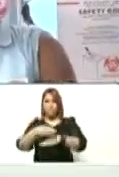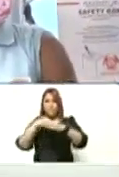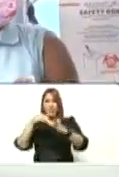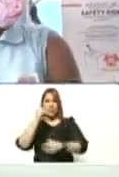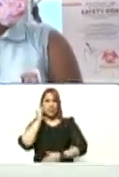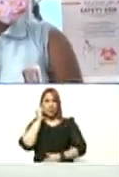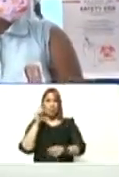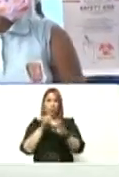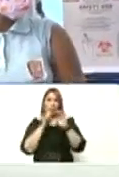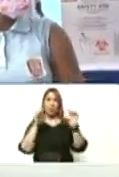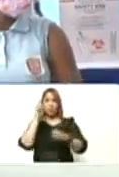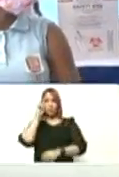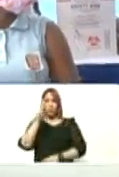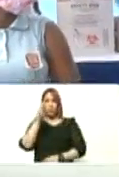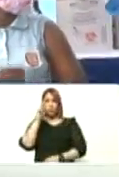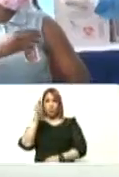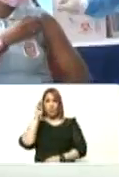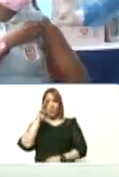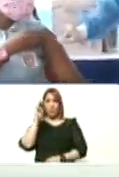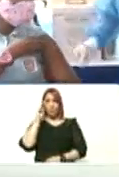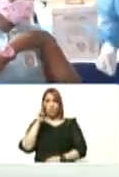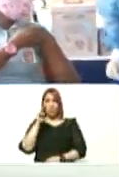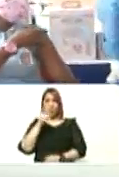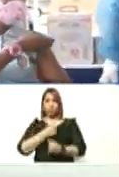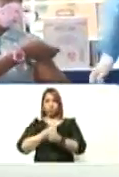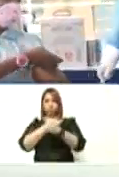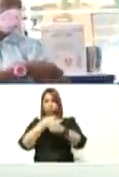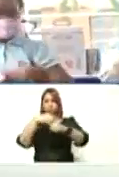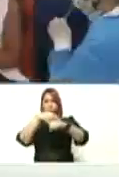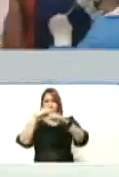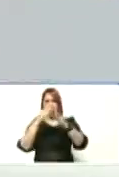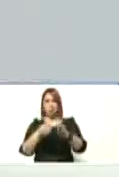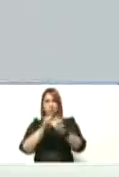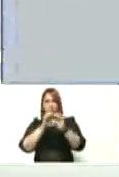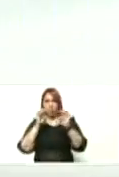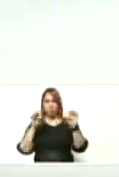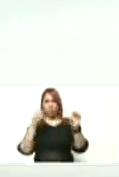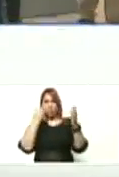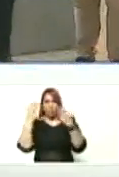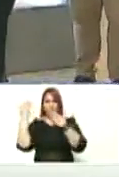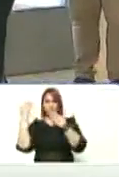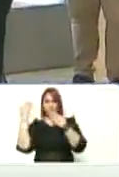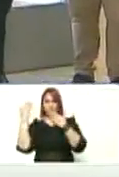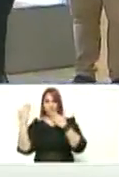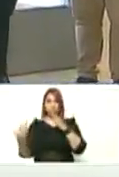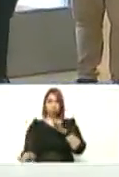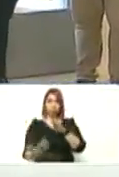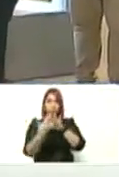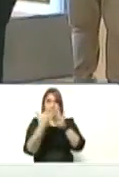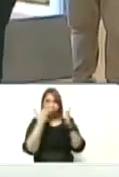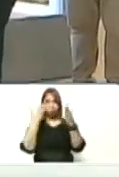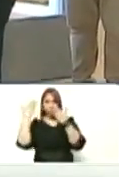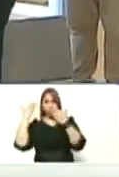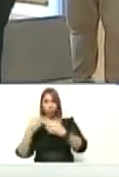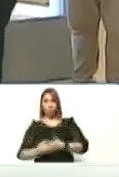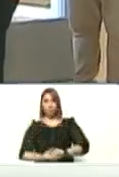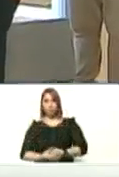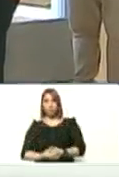profesora maestra querida ministra de educación adelante por favor